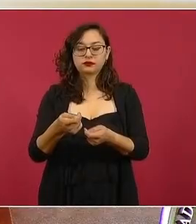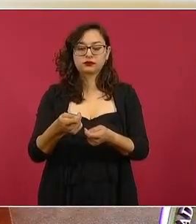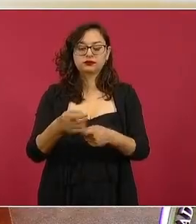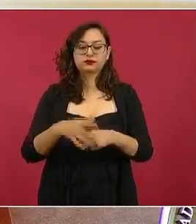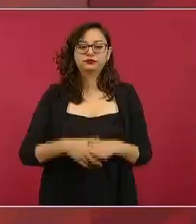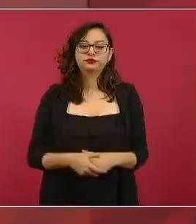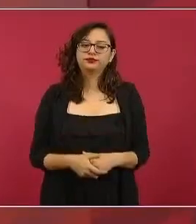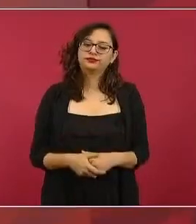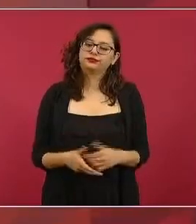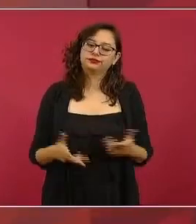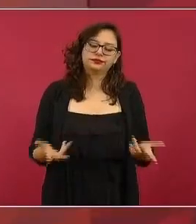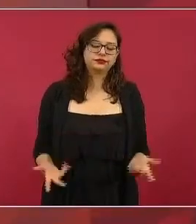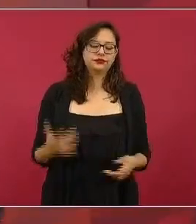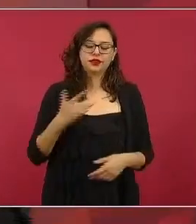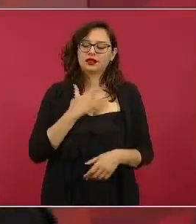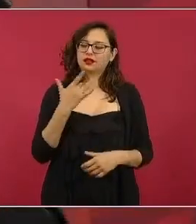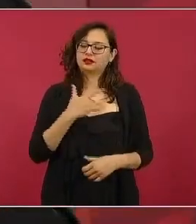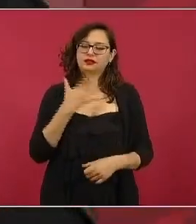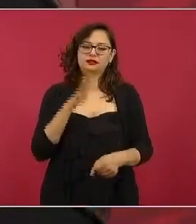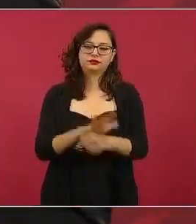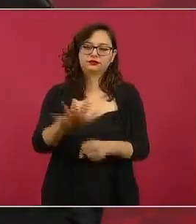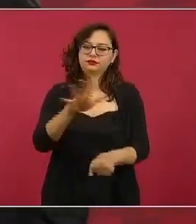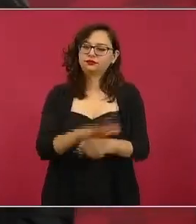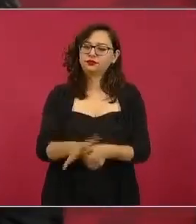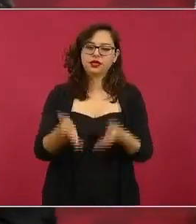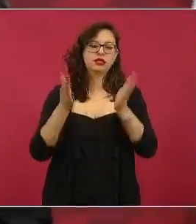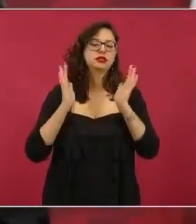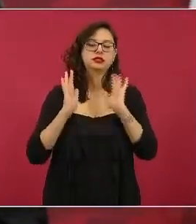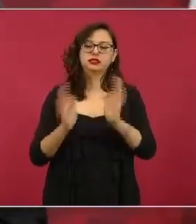entonces ya eso no es posible y